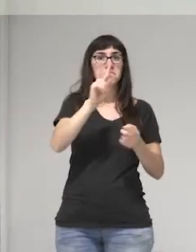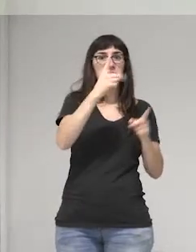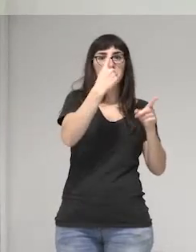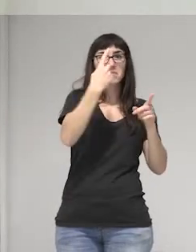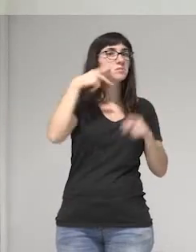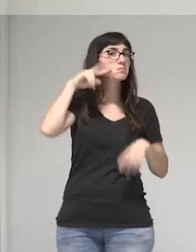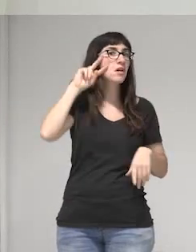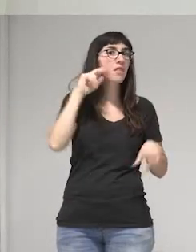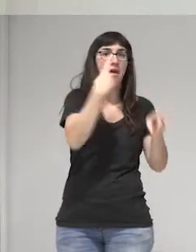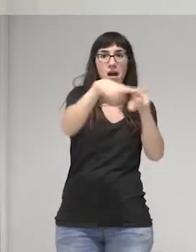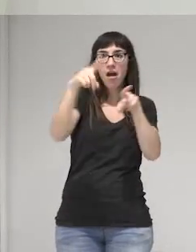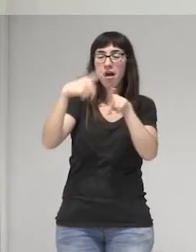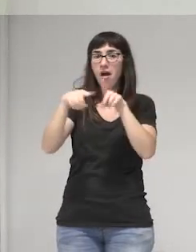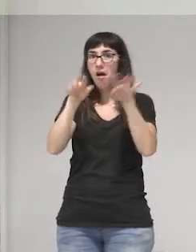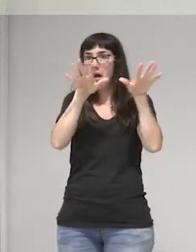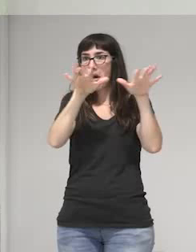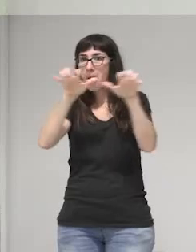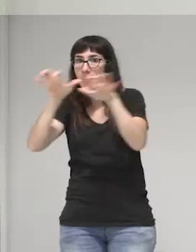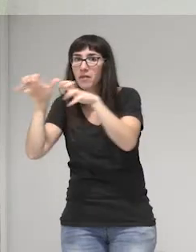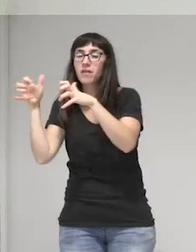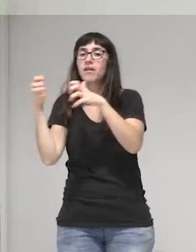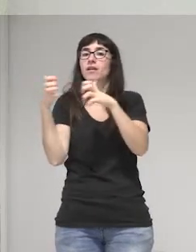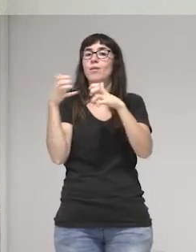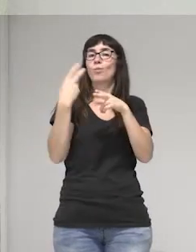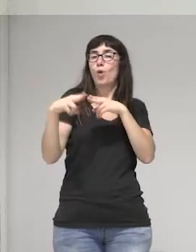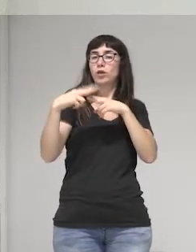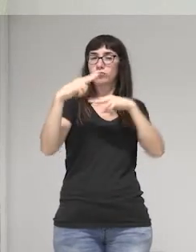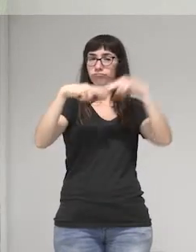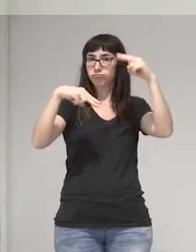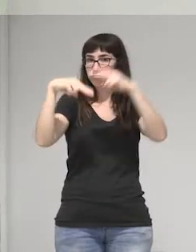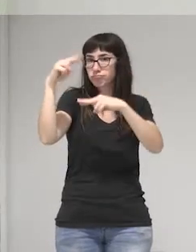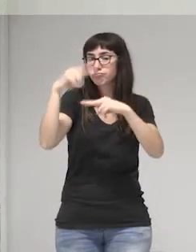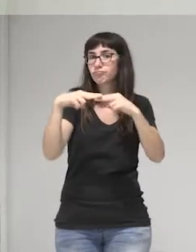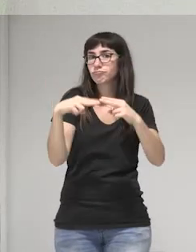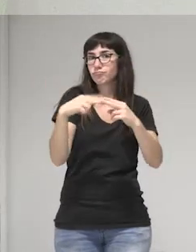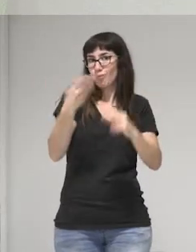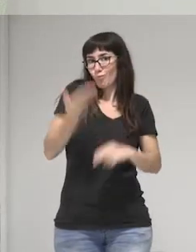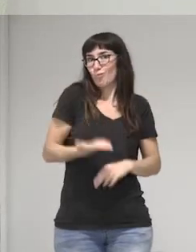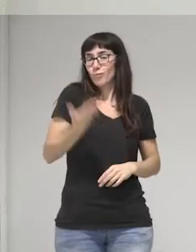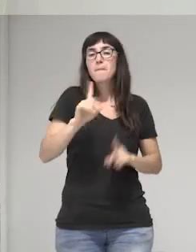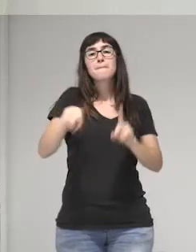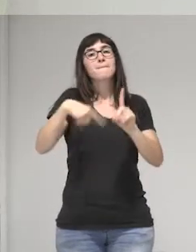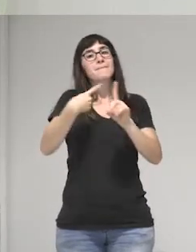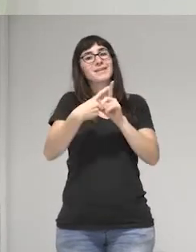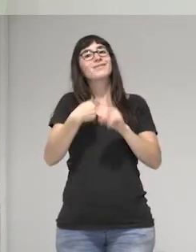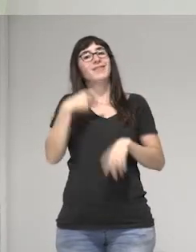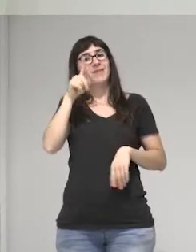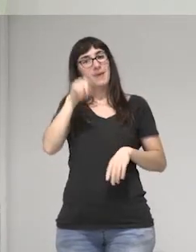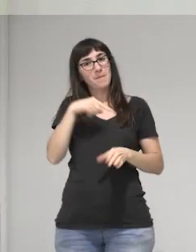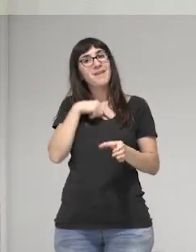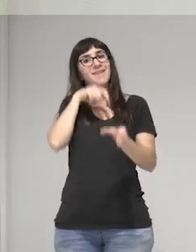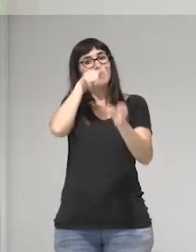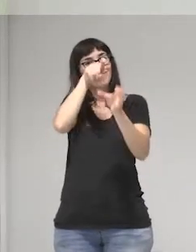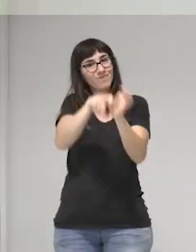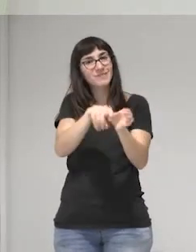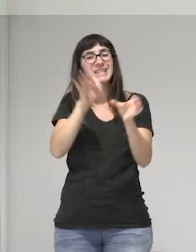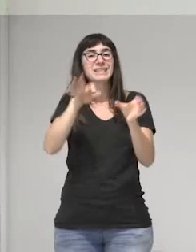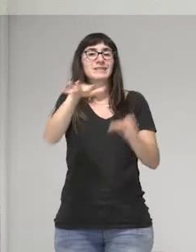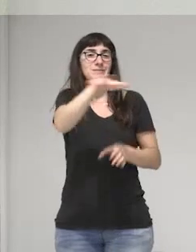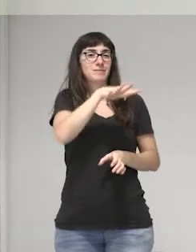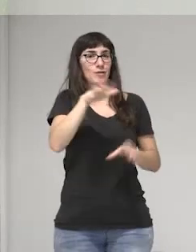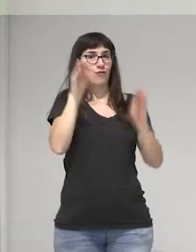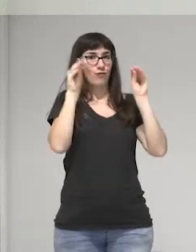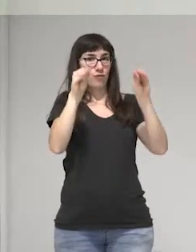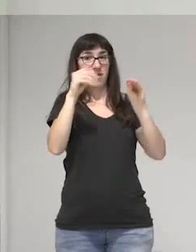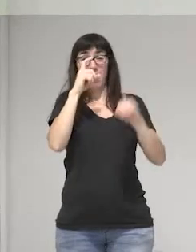experiencias y construcciones políticas. Y segundo porque yo me muevo también en los espacios de formación. En el